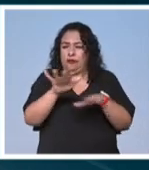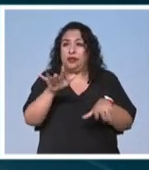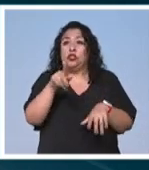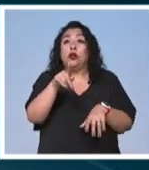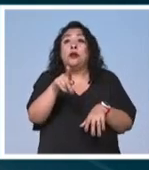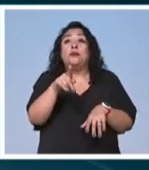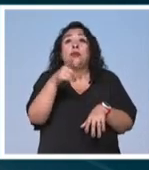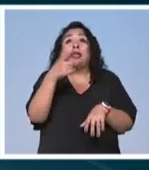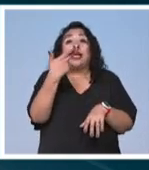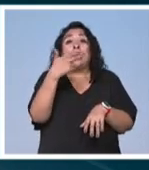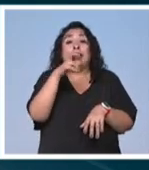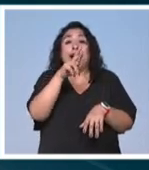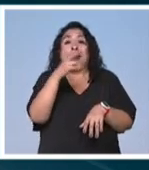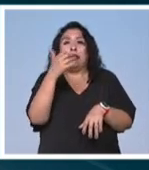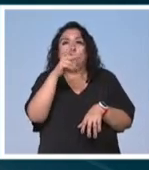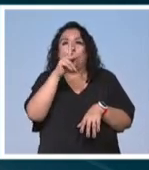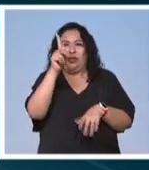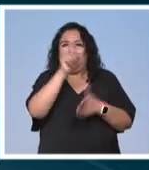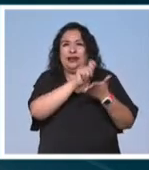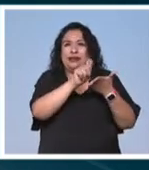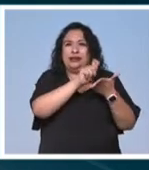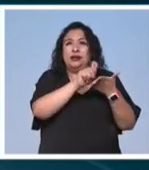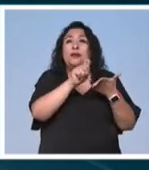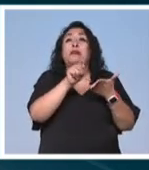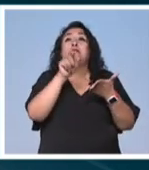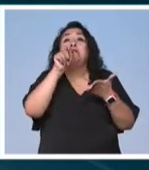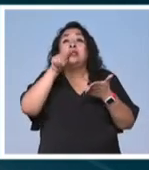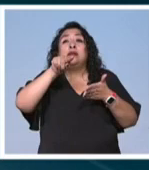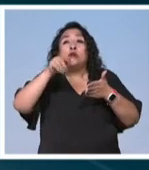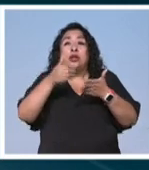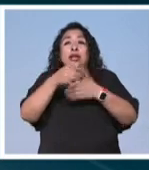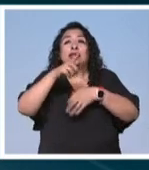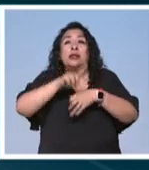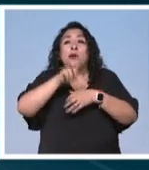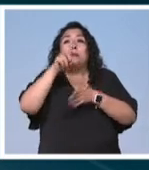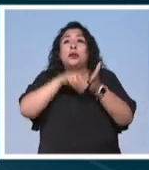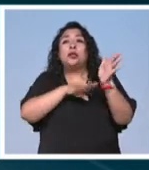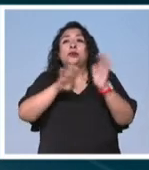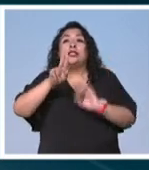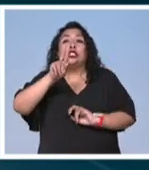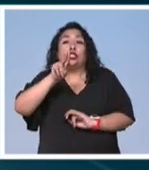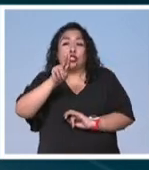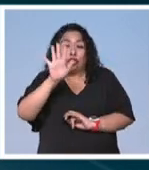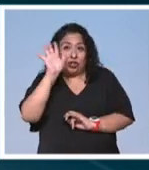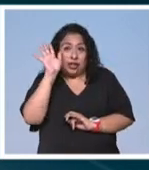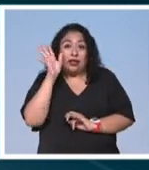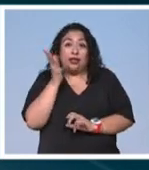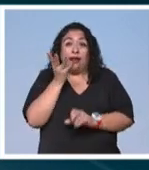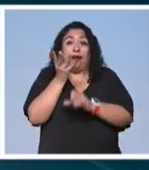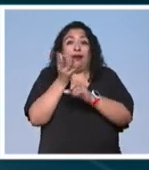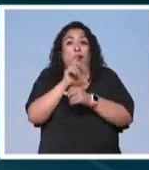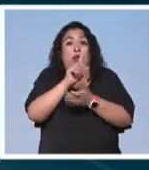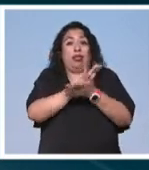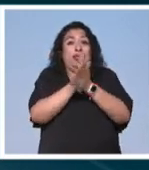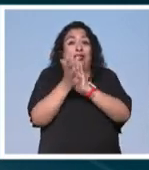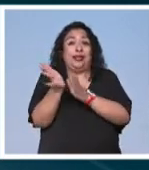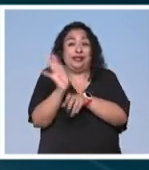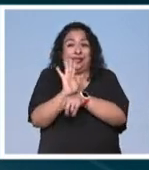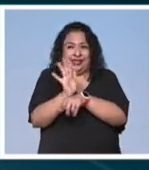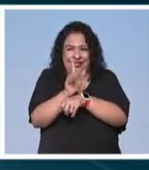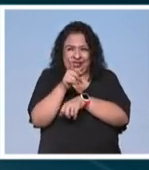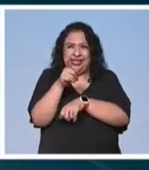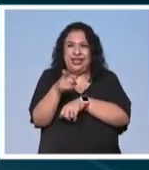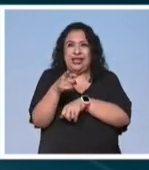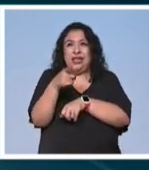Harry Potter cuando escribe el libro nace el mismo día que ella pero de 1980 y las adaptaciones cinematográficas en estas